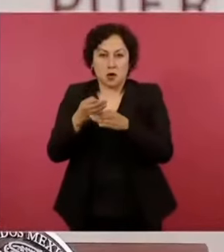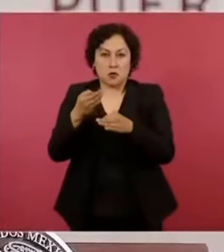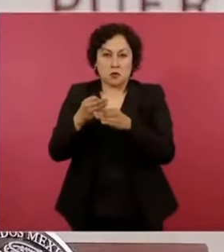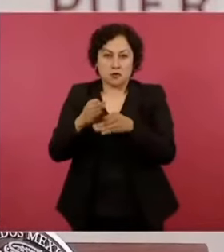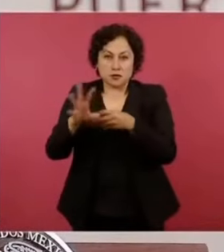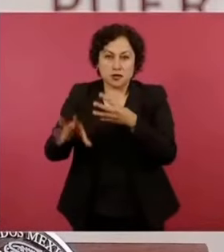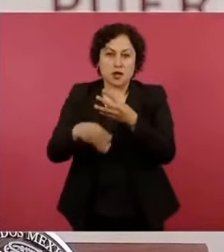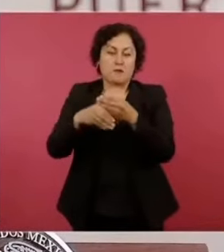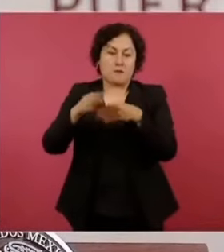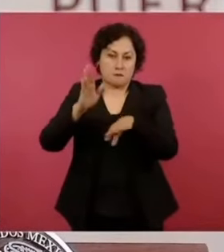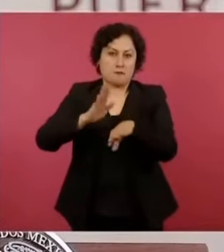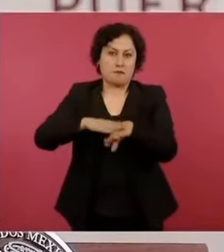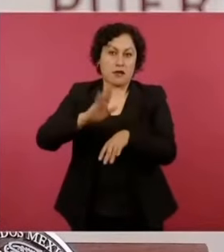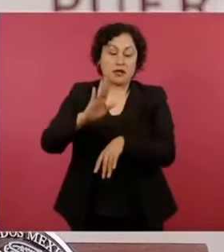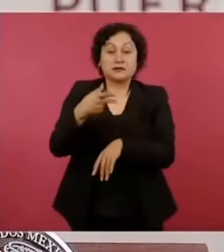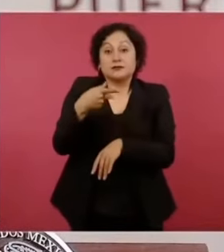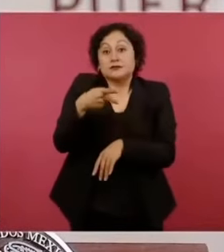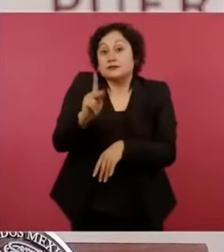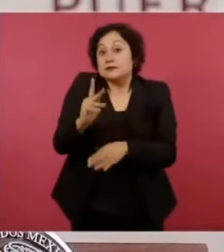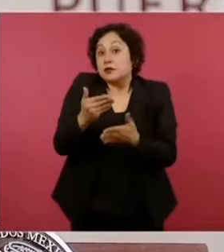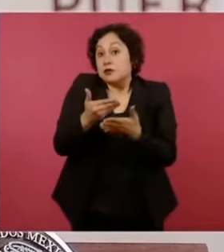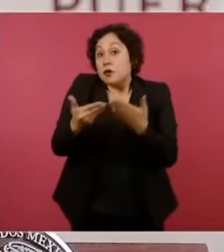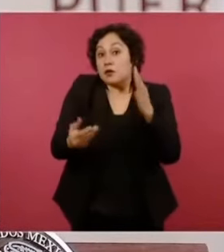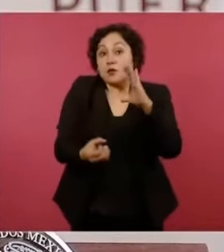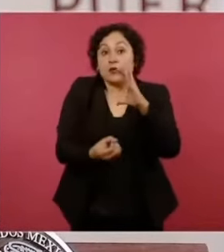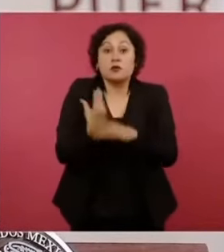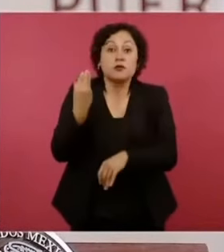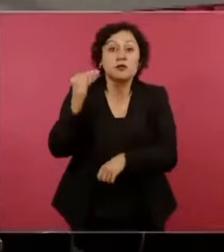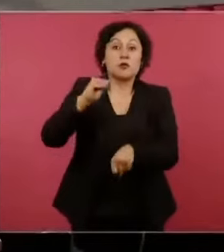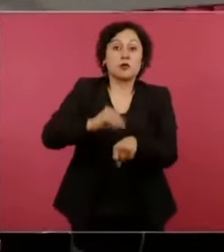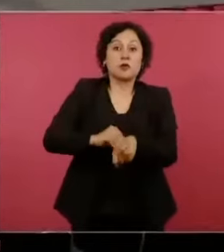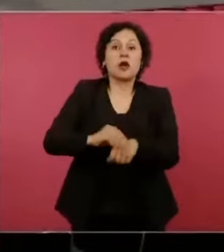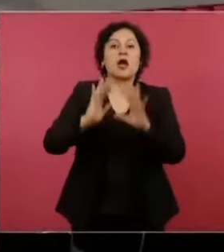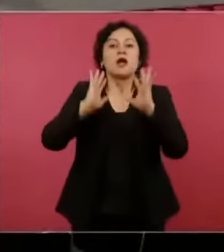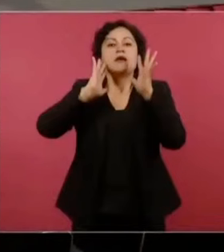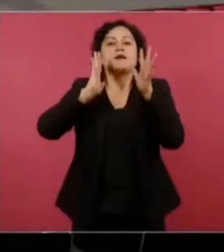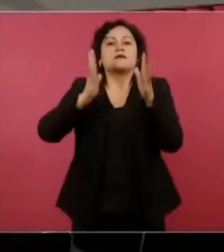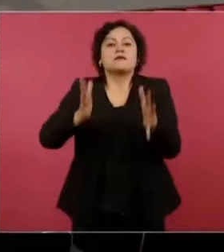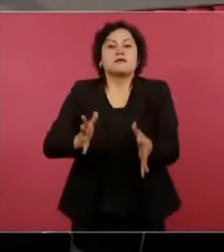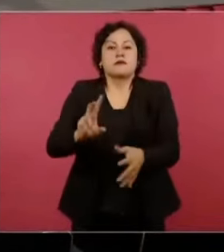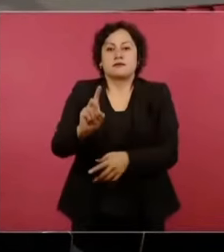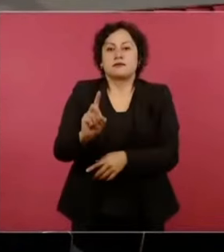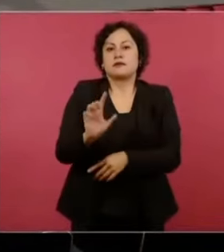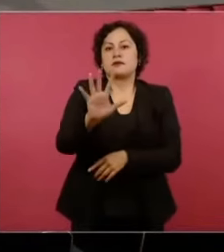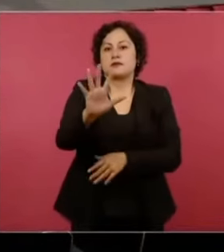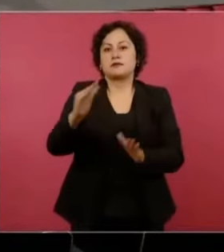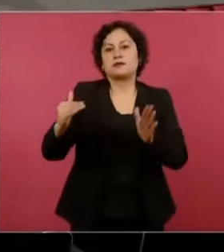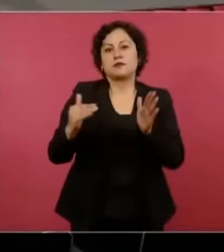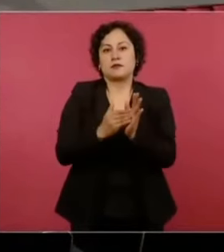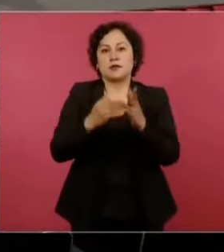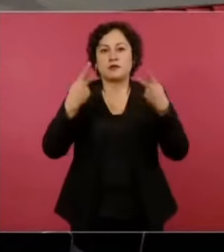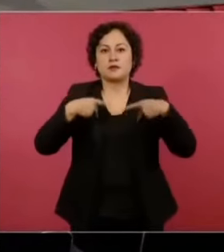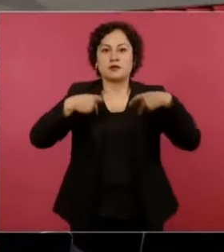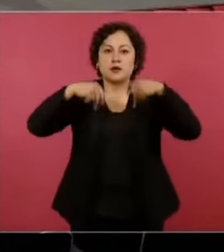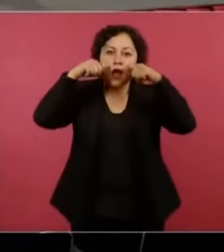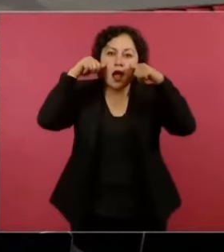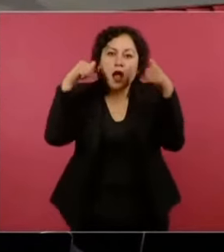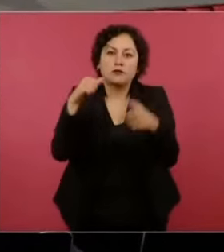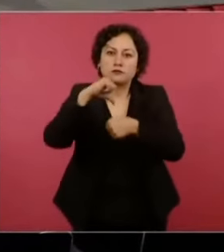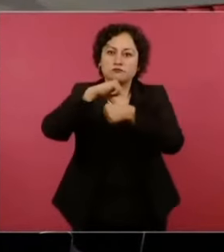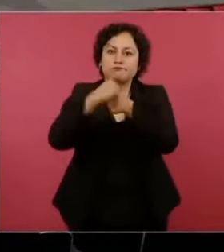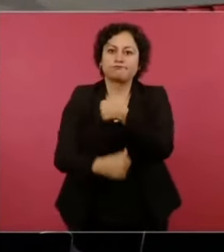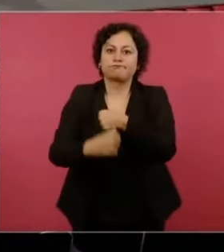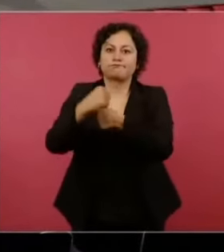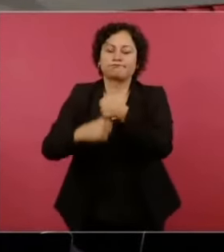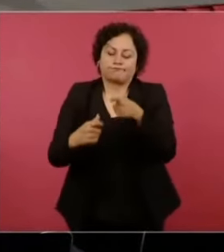Sin embargo, con la implementación, hemos operado 35 mil pacientes, 35 mil pacientes.